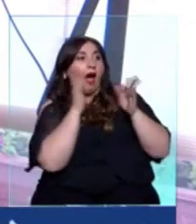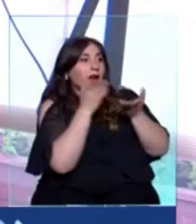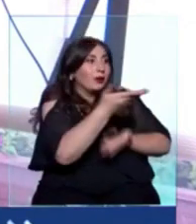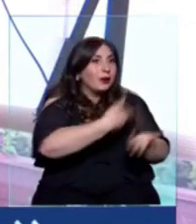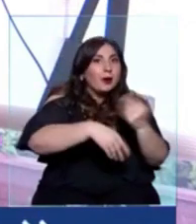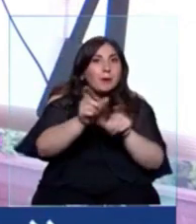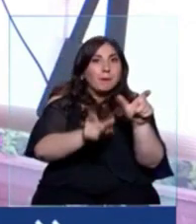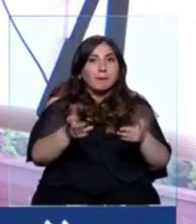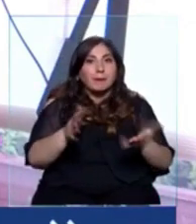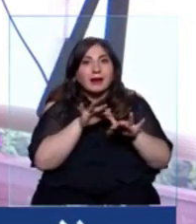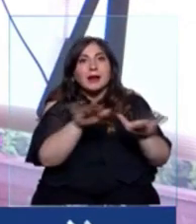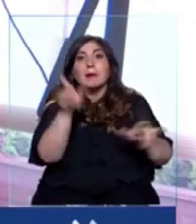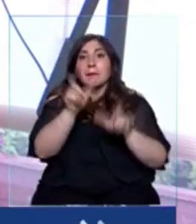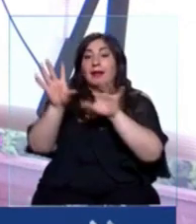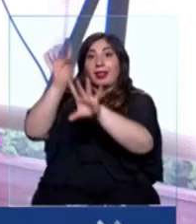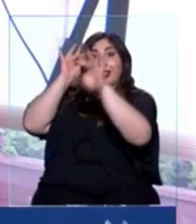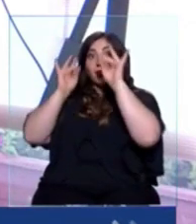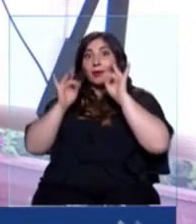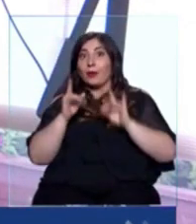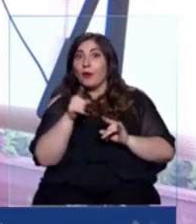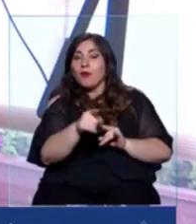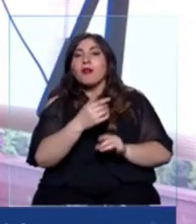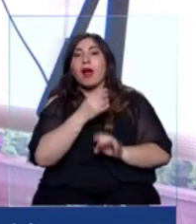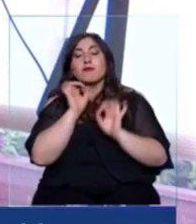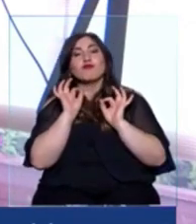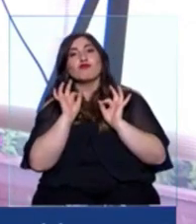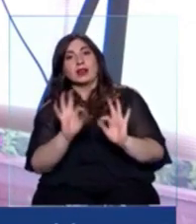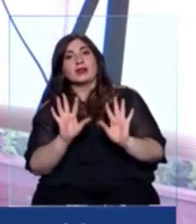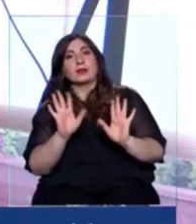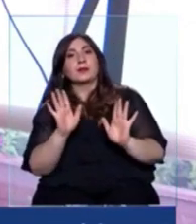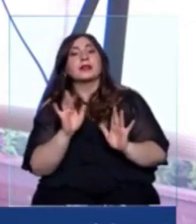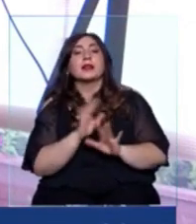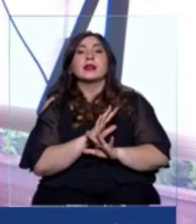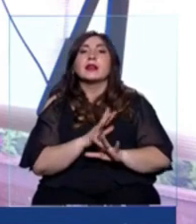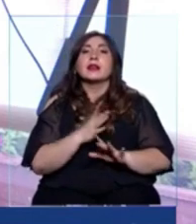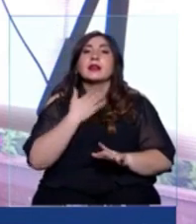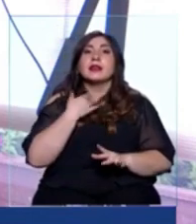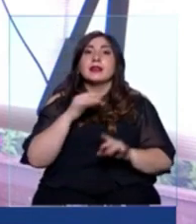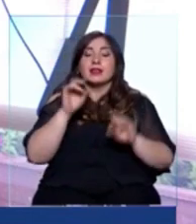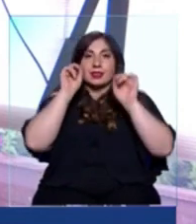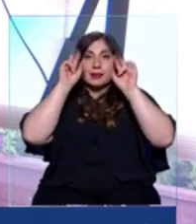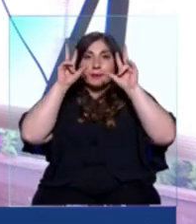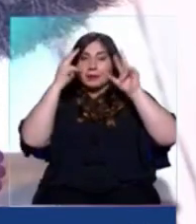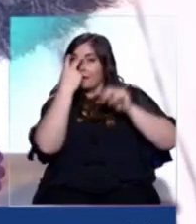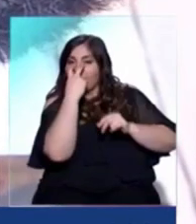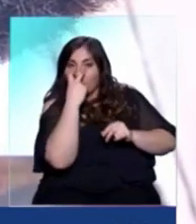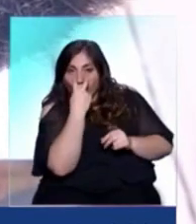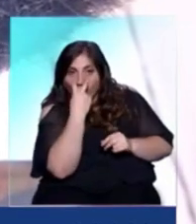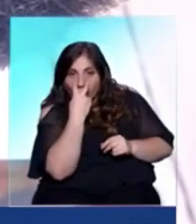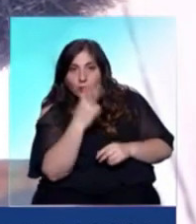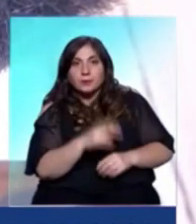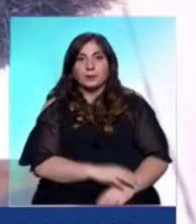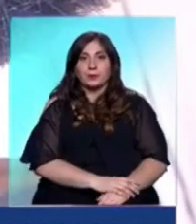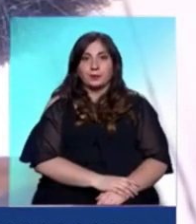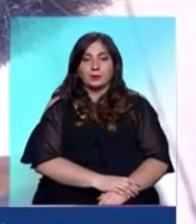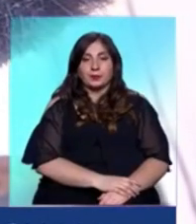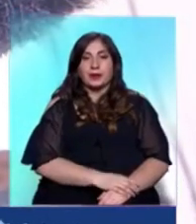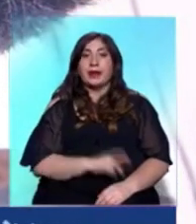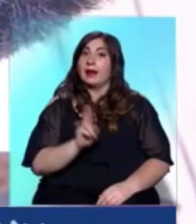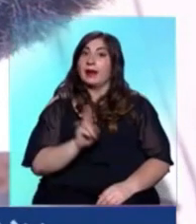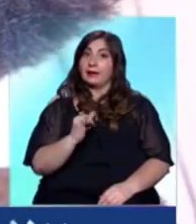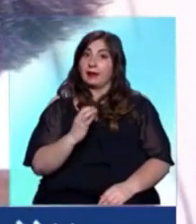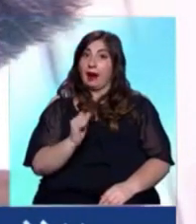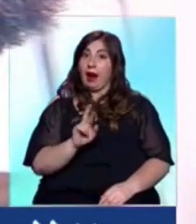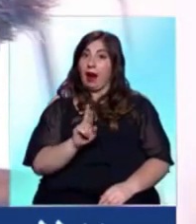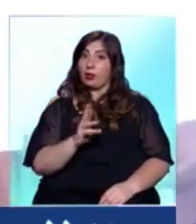también descubran que es algo fascinante y que se les despierte la curiosidad. Pero Ricardo no es el